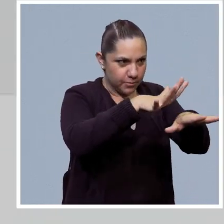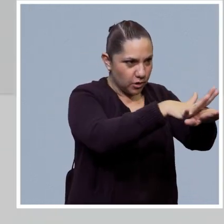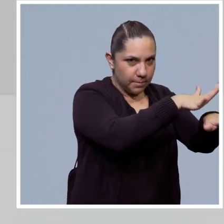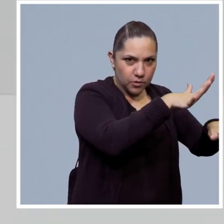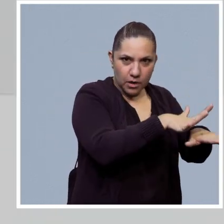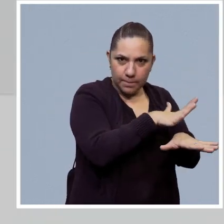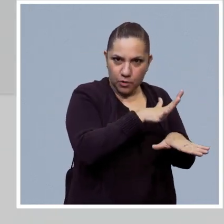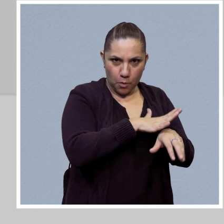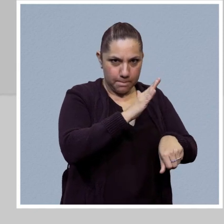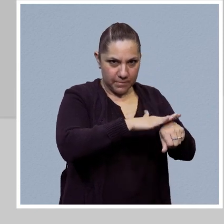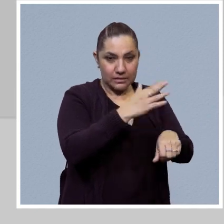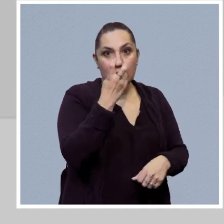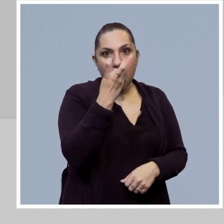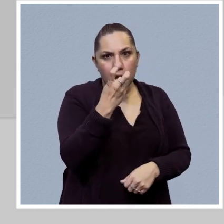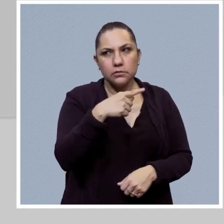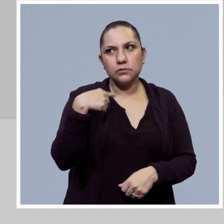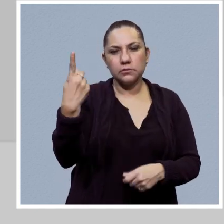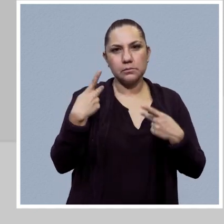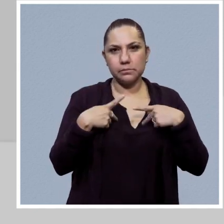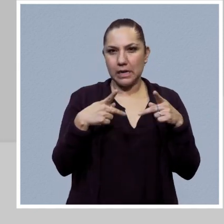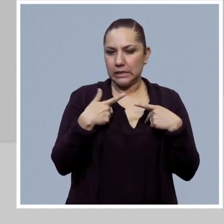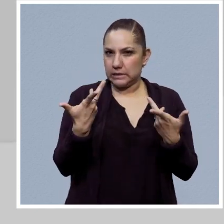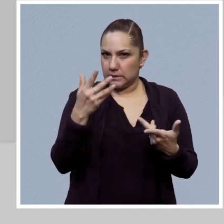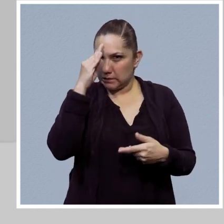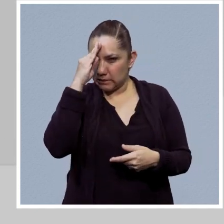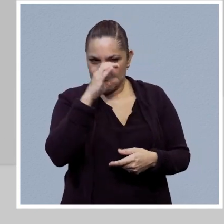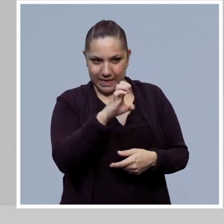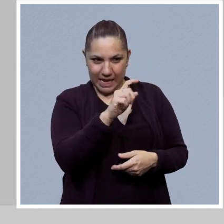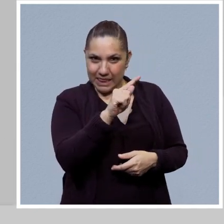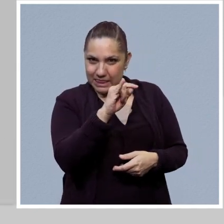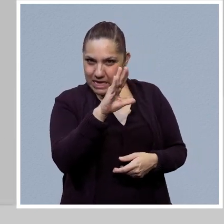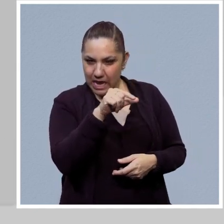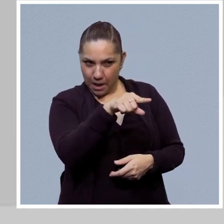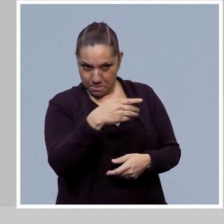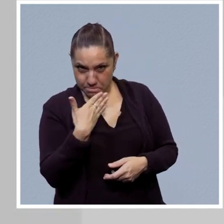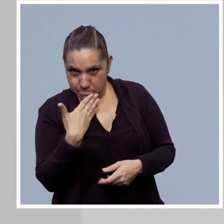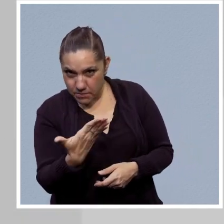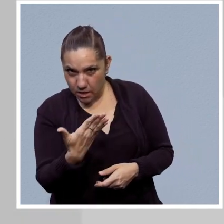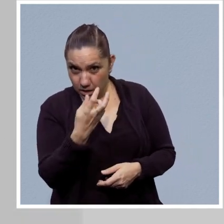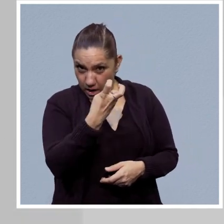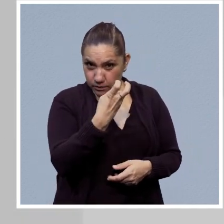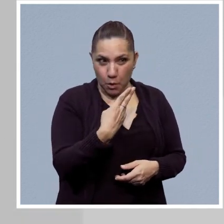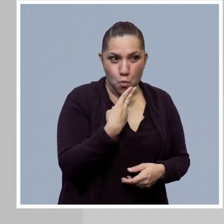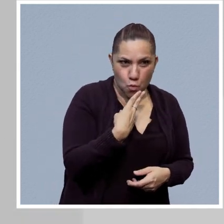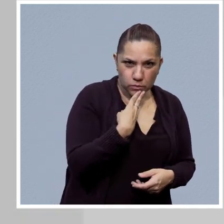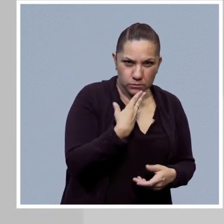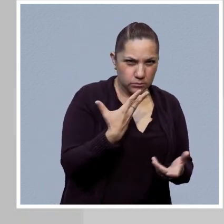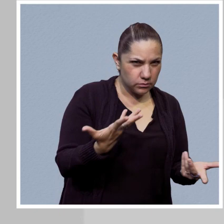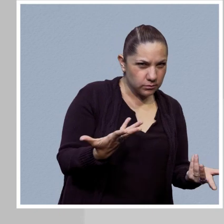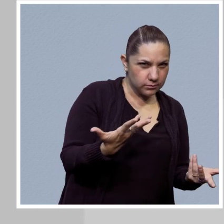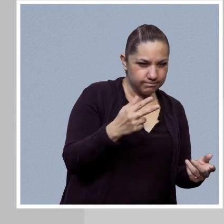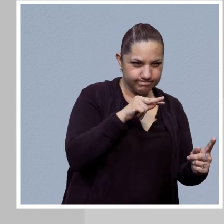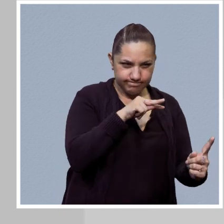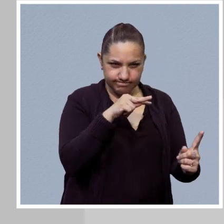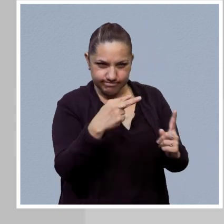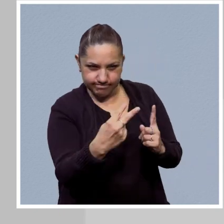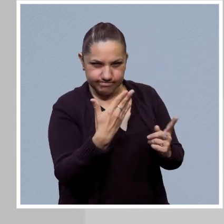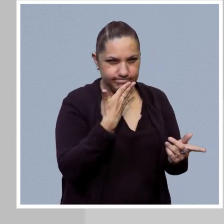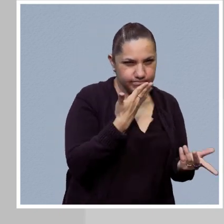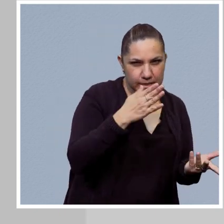las inteligencias artificiales. Con cada nuevo avance, se generan dudas sobre la ética al usar estas aplicaciones.